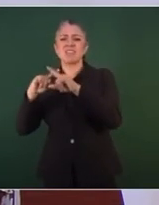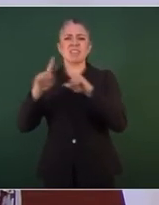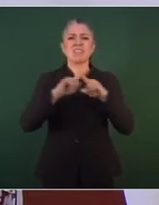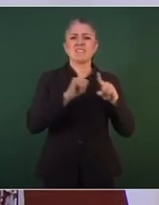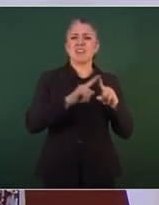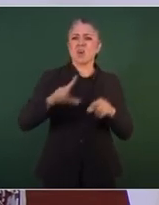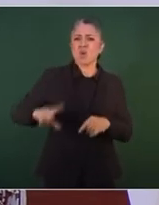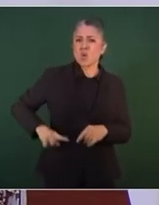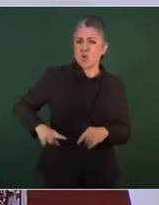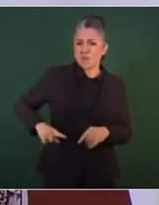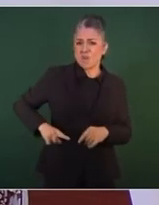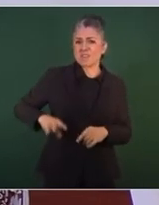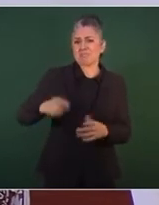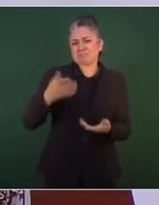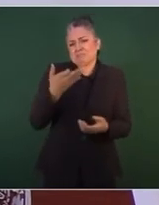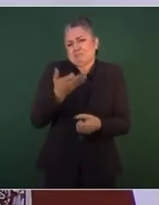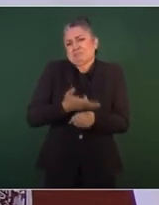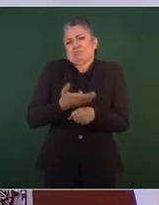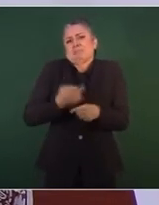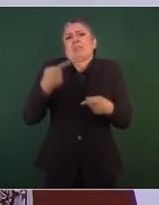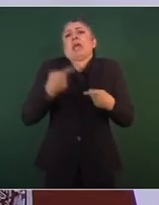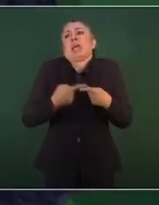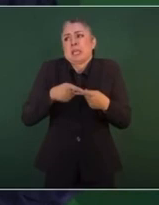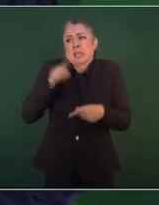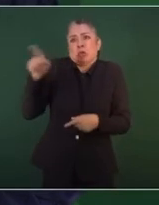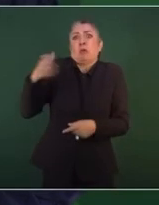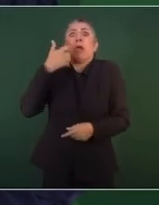al Ejército mexicano,